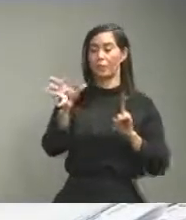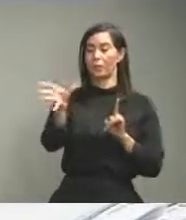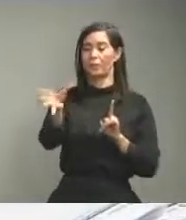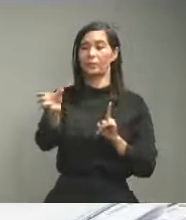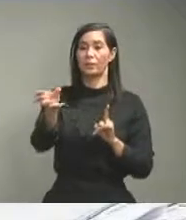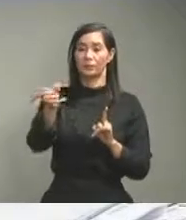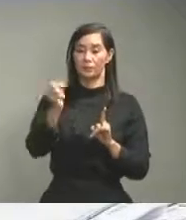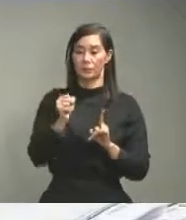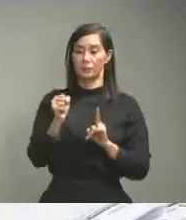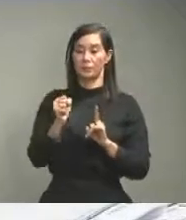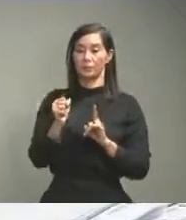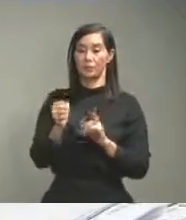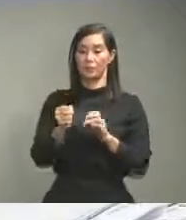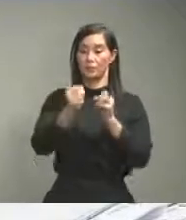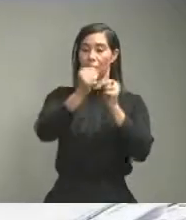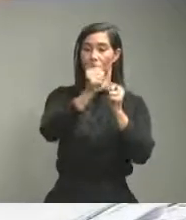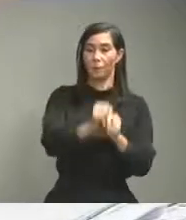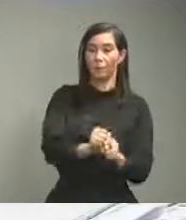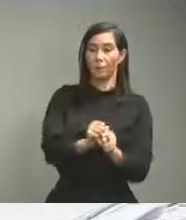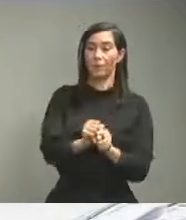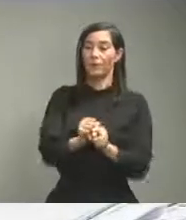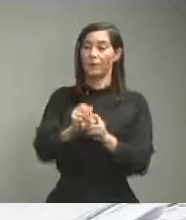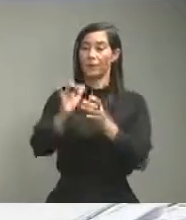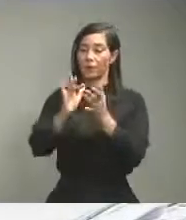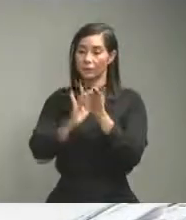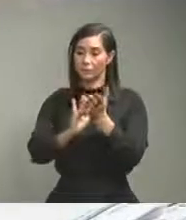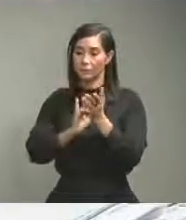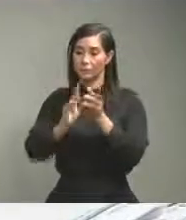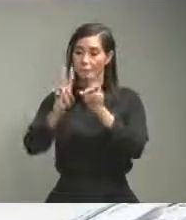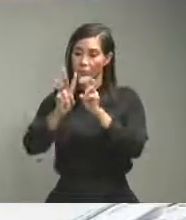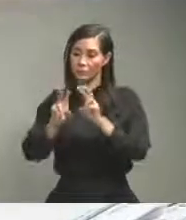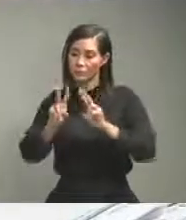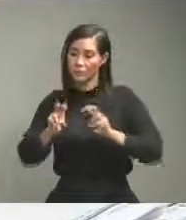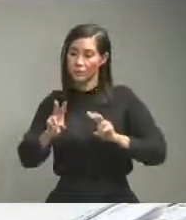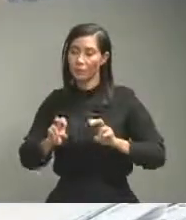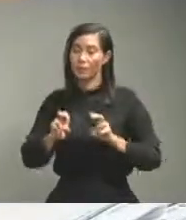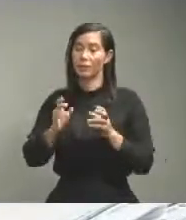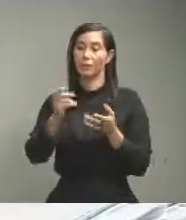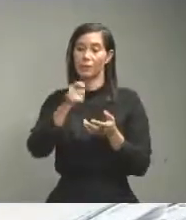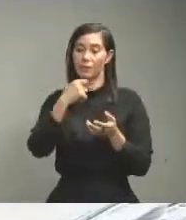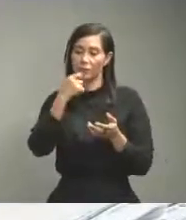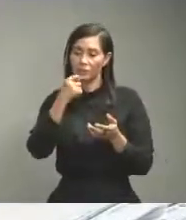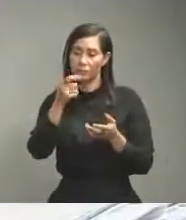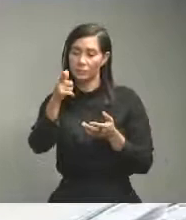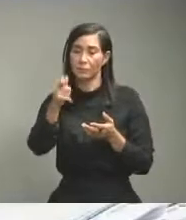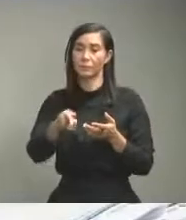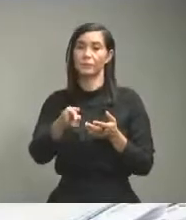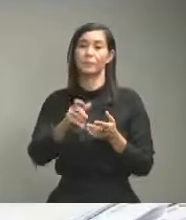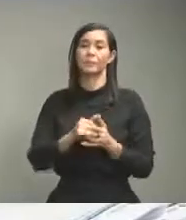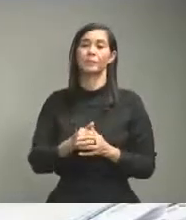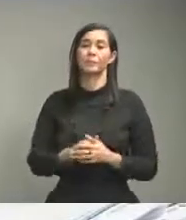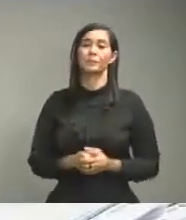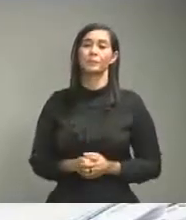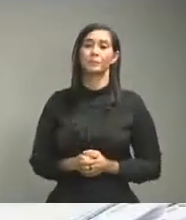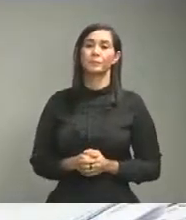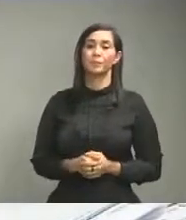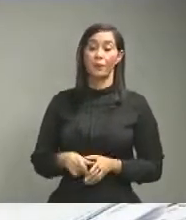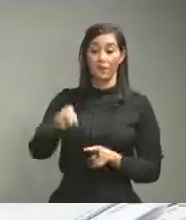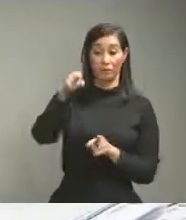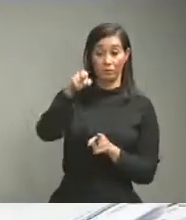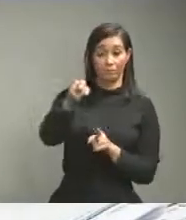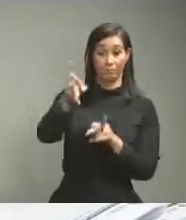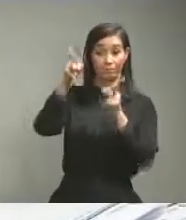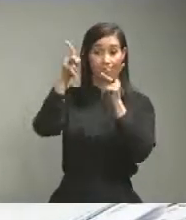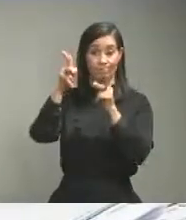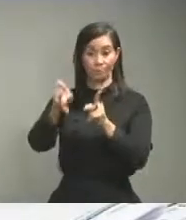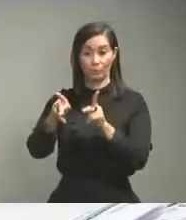de posibles positivos y de difusores de la enfermedad a esa persona